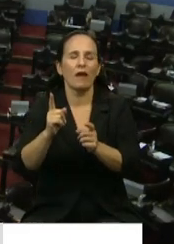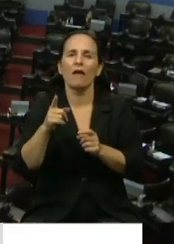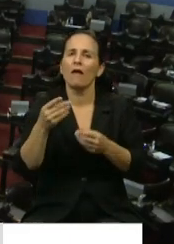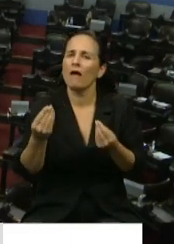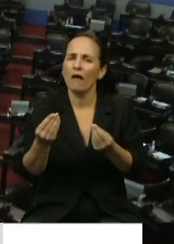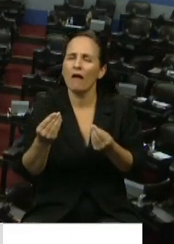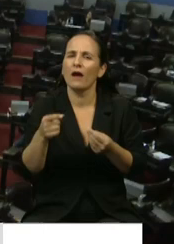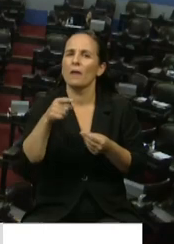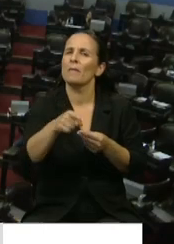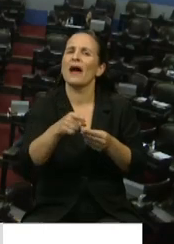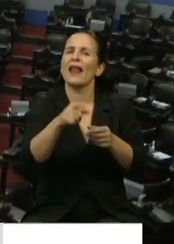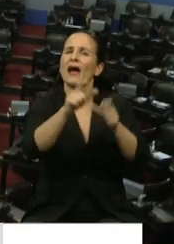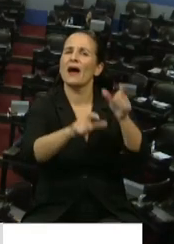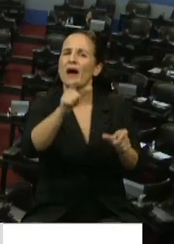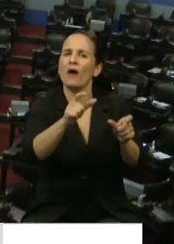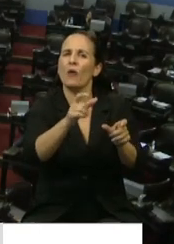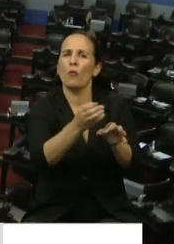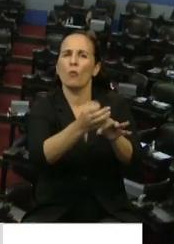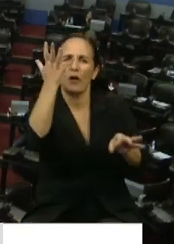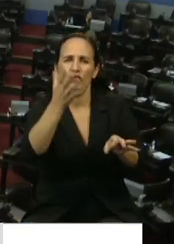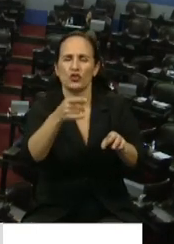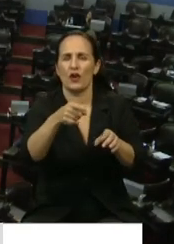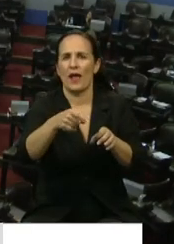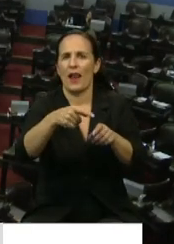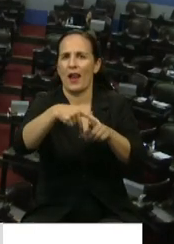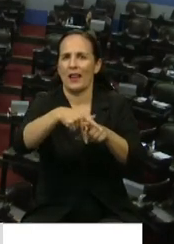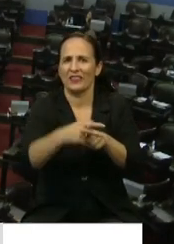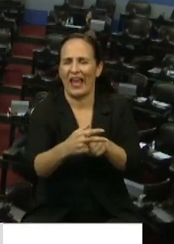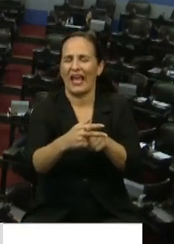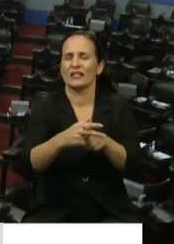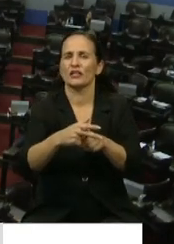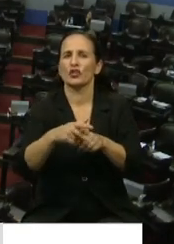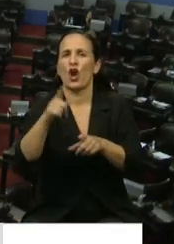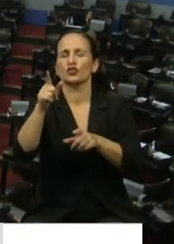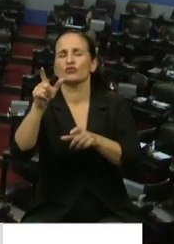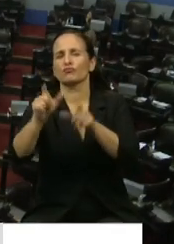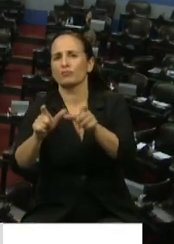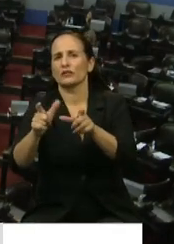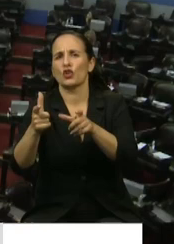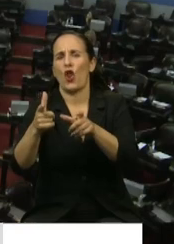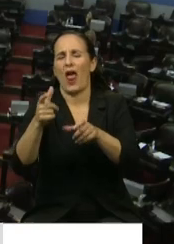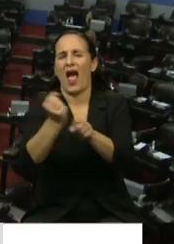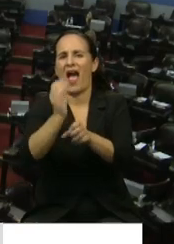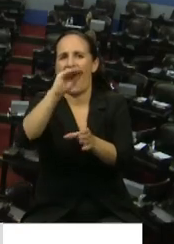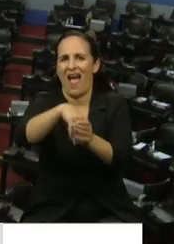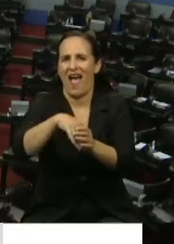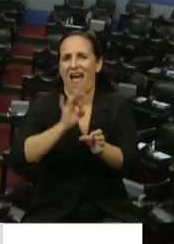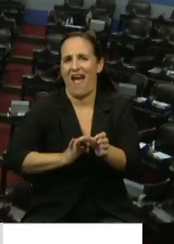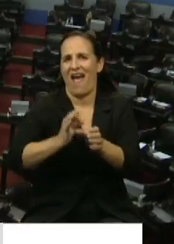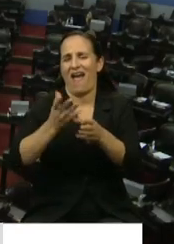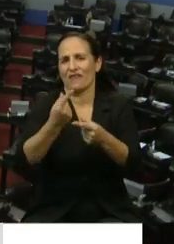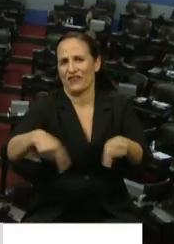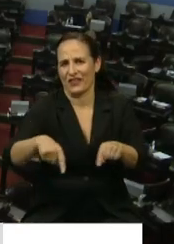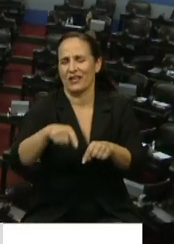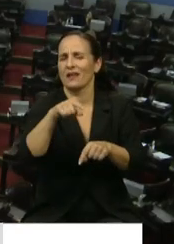a los profesionales, a los técnicos, a los auxiliares que trabajan en aquellos sectores